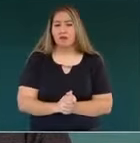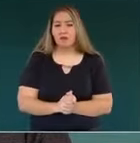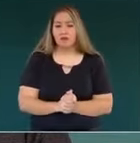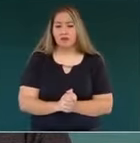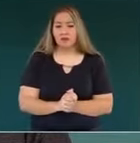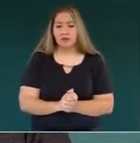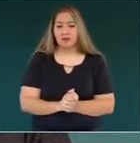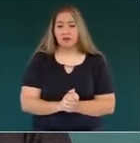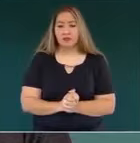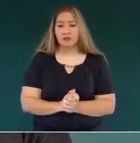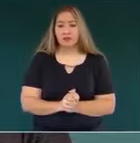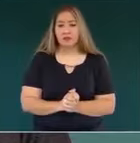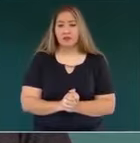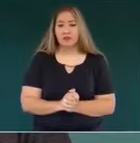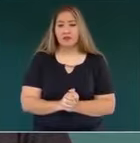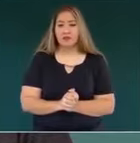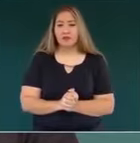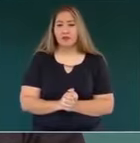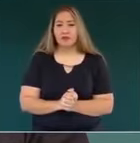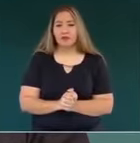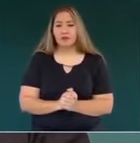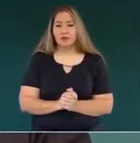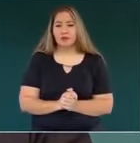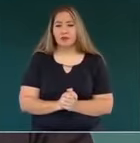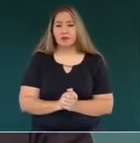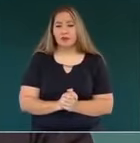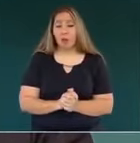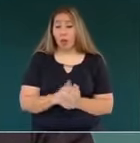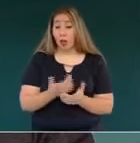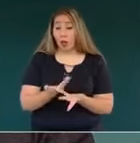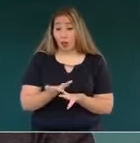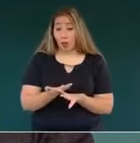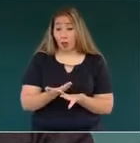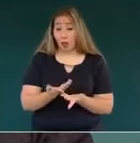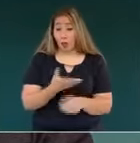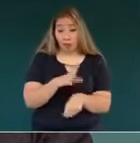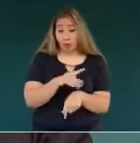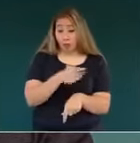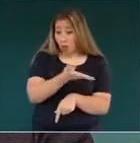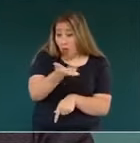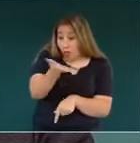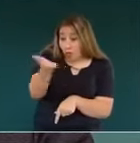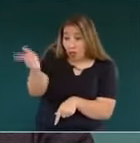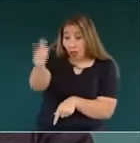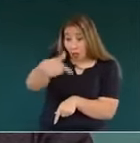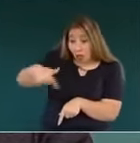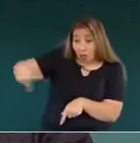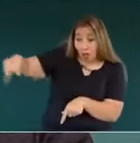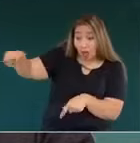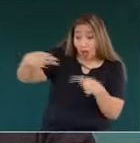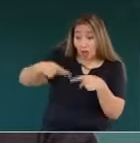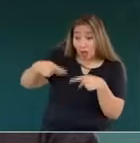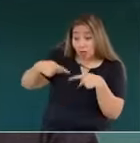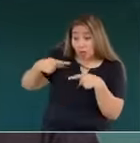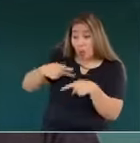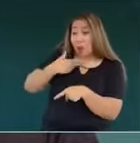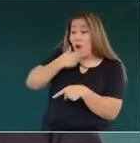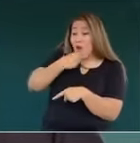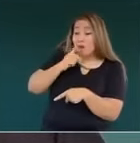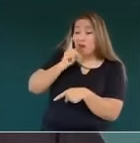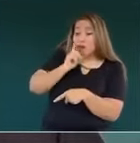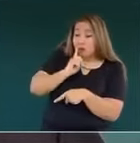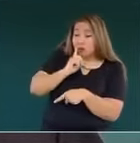que sean los ciudadanos, mujeres, hombres, los que